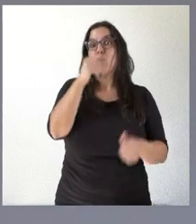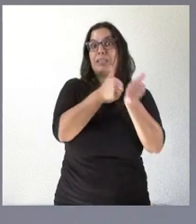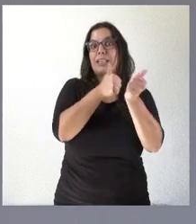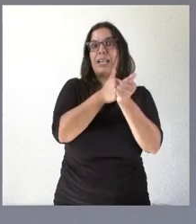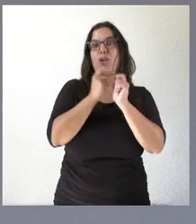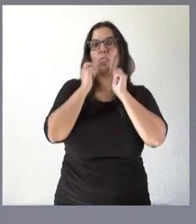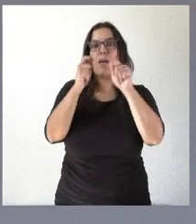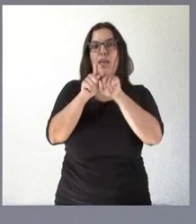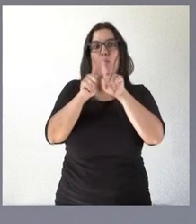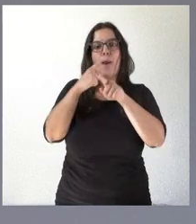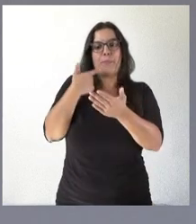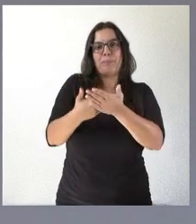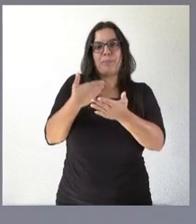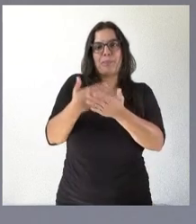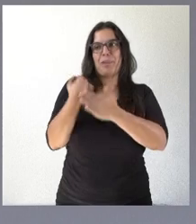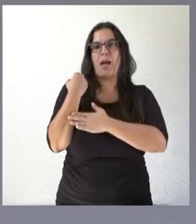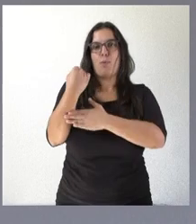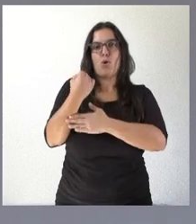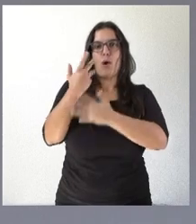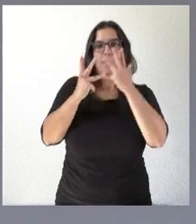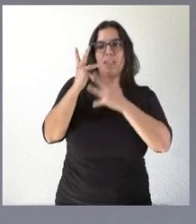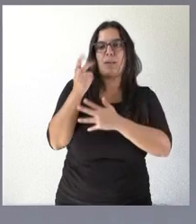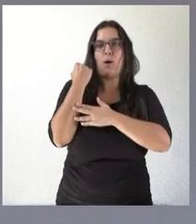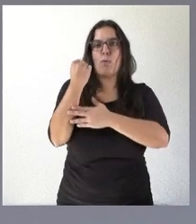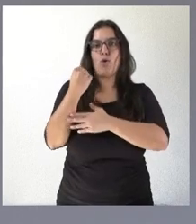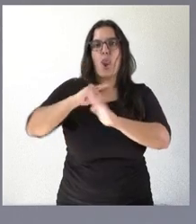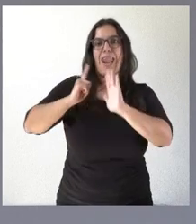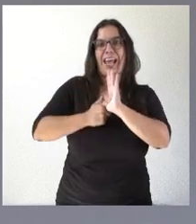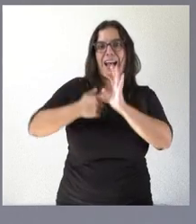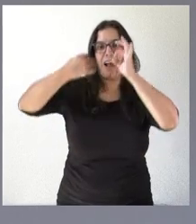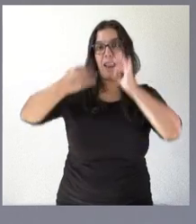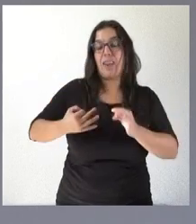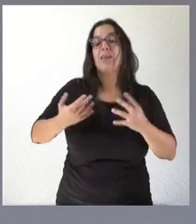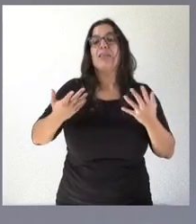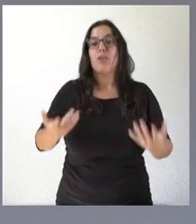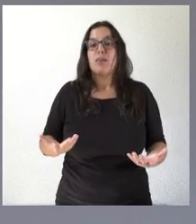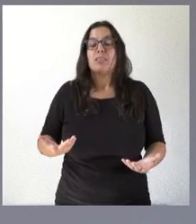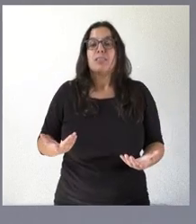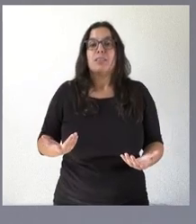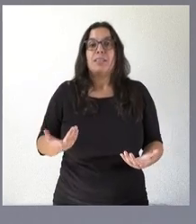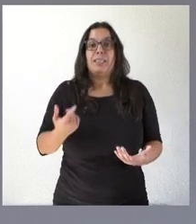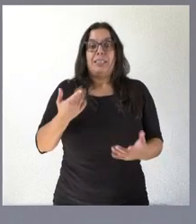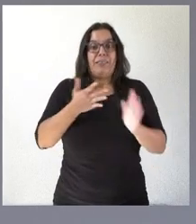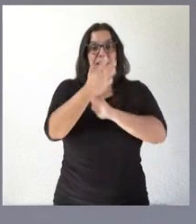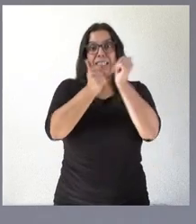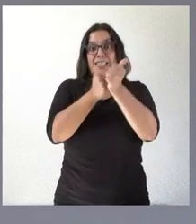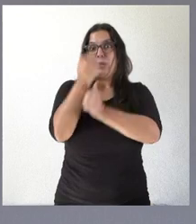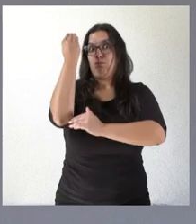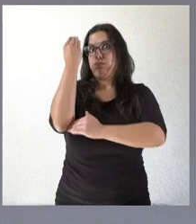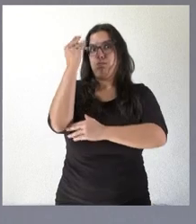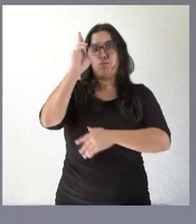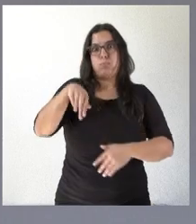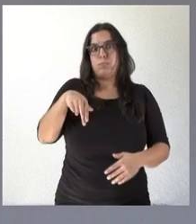legal, el soporte administrativo a la vida del ayuntamiento. Por tanto, estamos hablando de una figura que a mí se me antoja